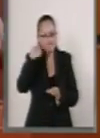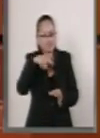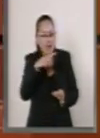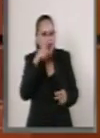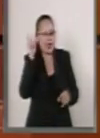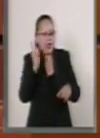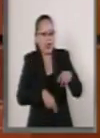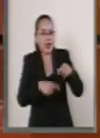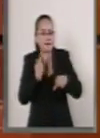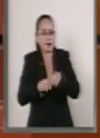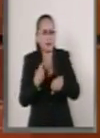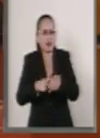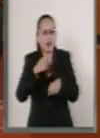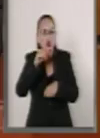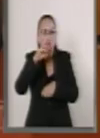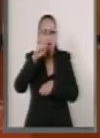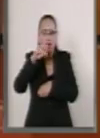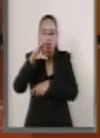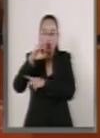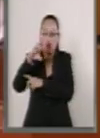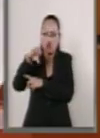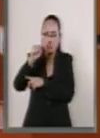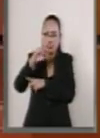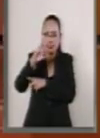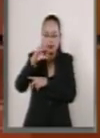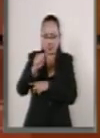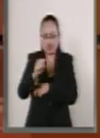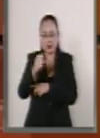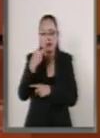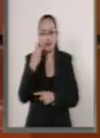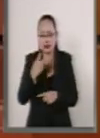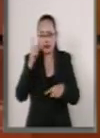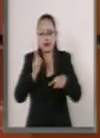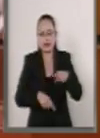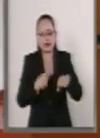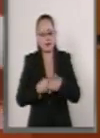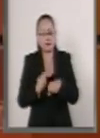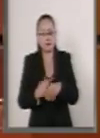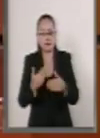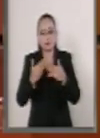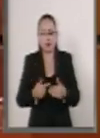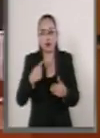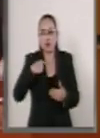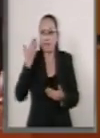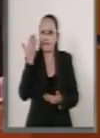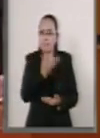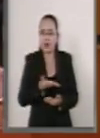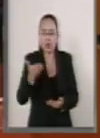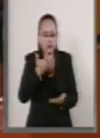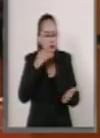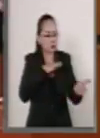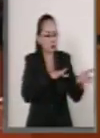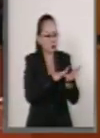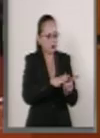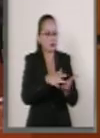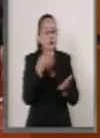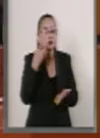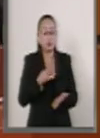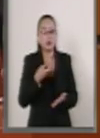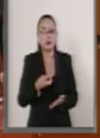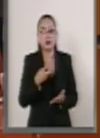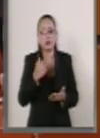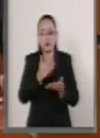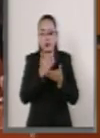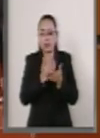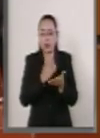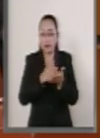tuberculosis entonces con esta dictamen que les pido que nos apoye una de las cosas es